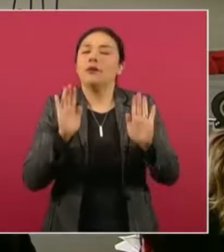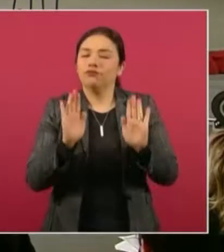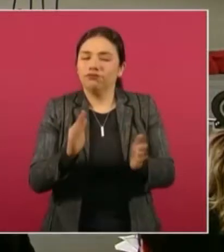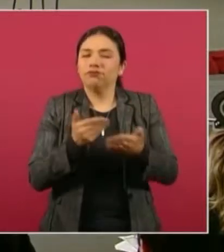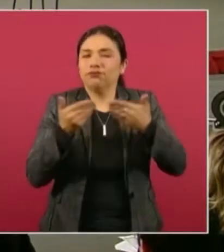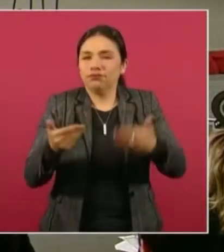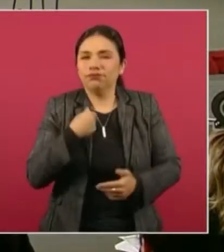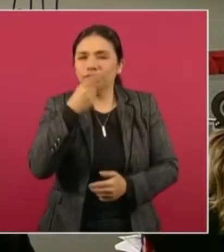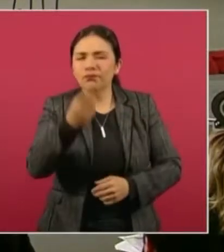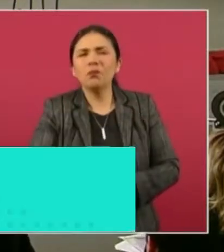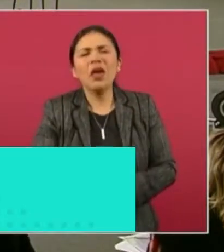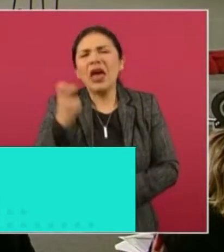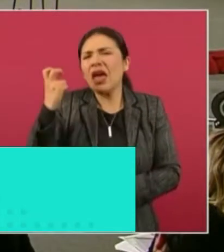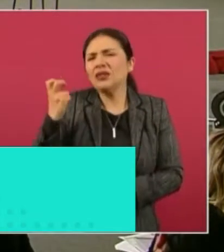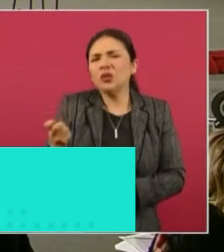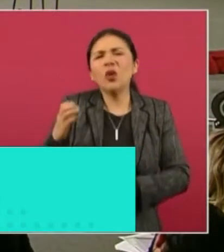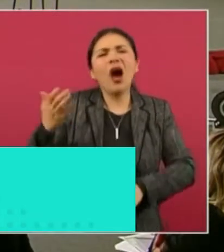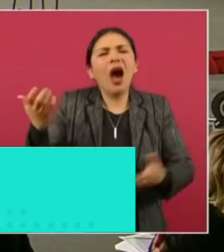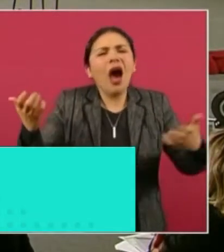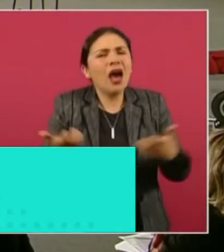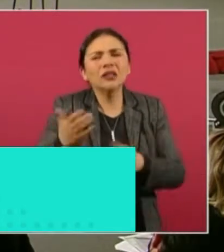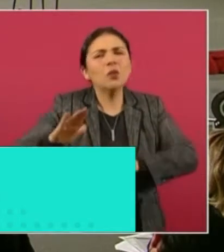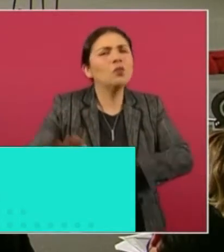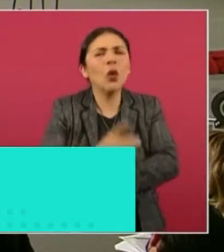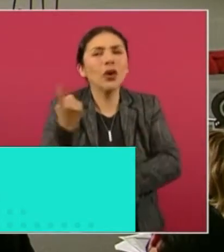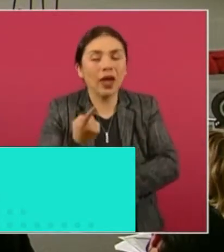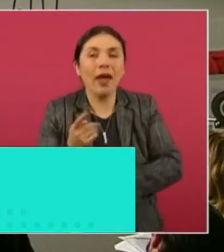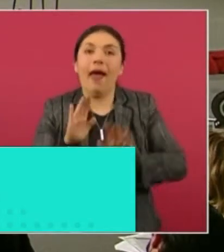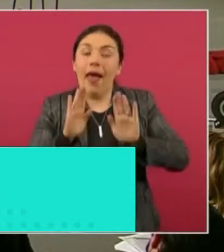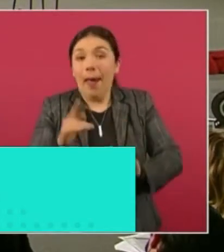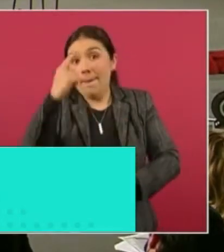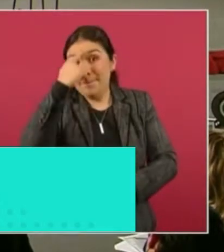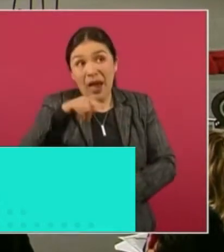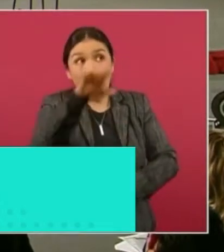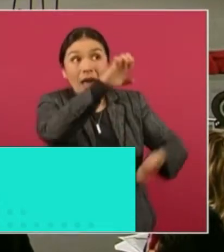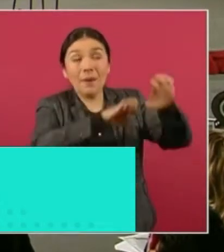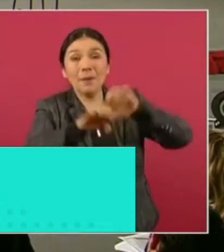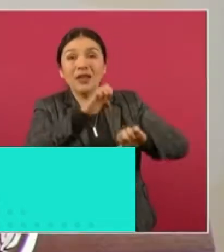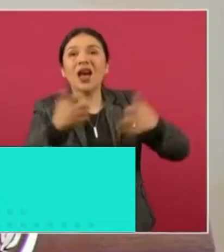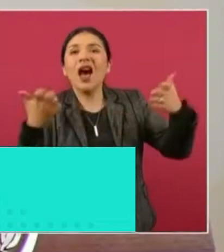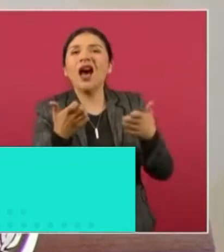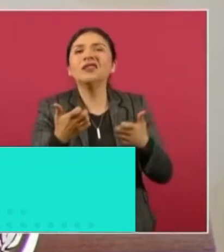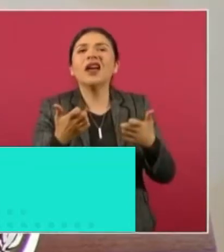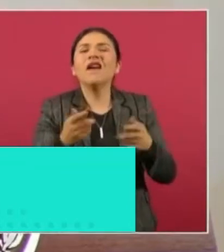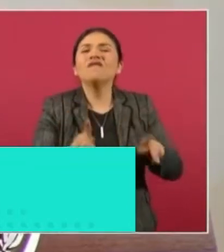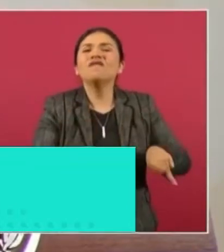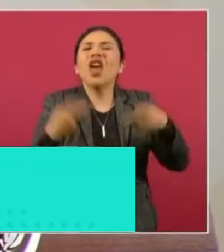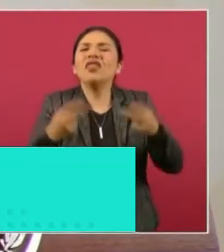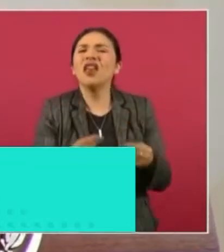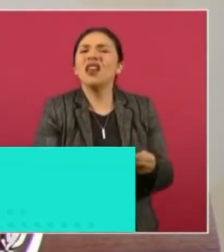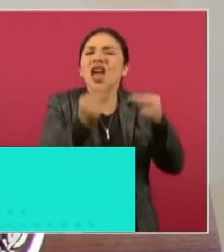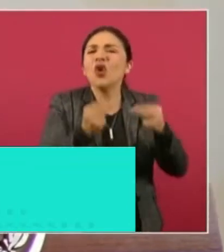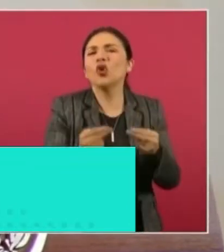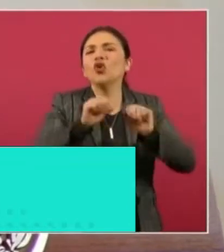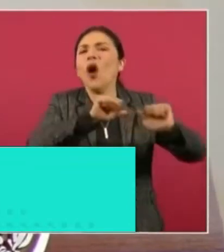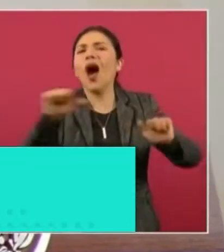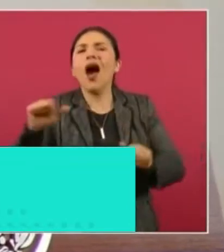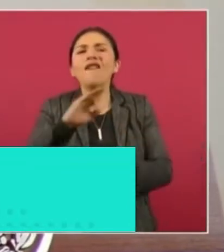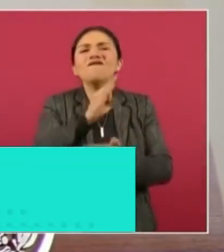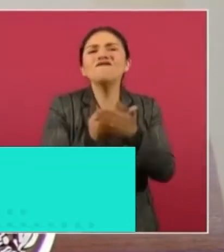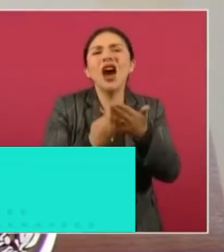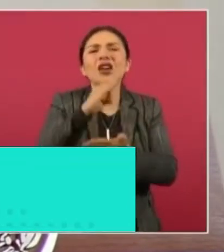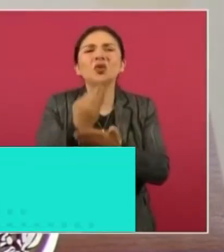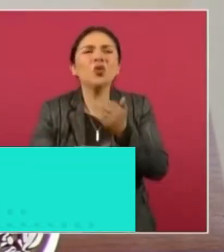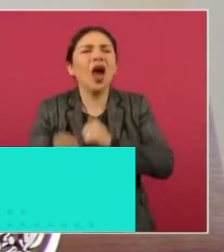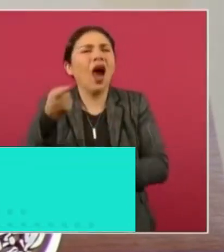¿Por qué se hizo eso? Eso fue una medida preventiva para las empresas factureras. Las empresas factureras, las